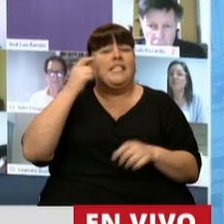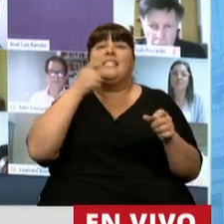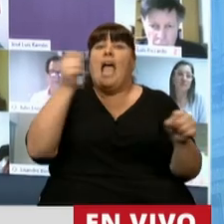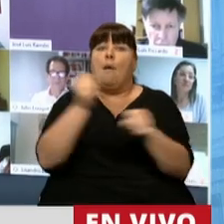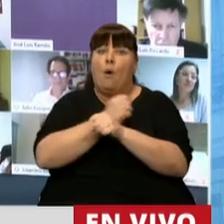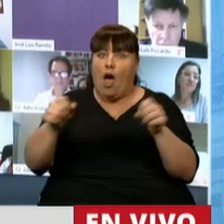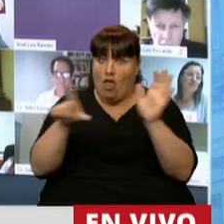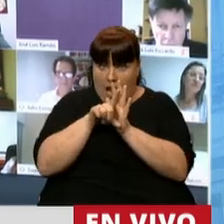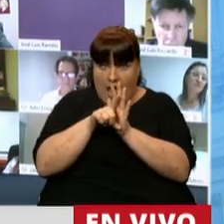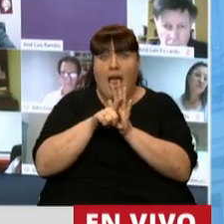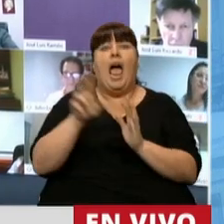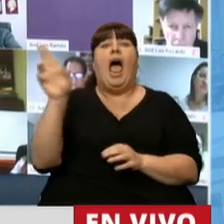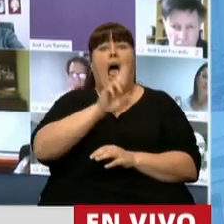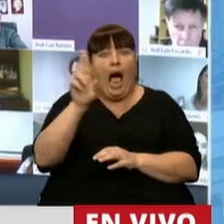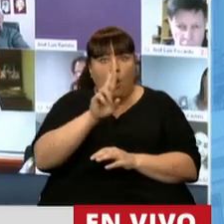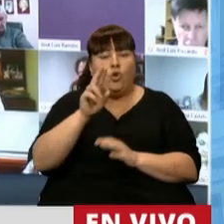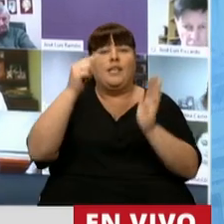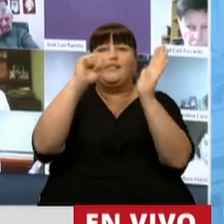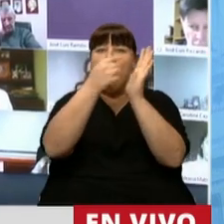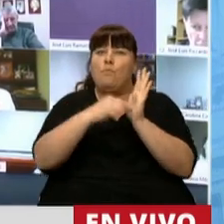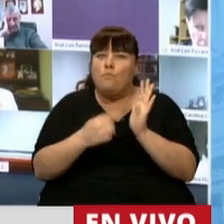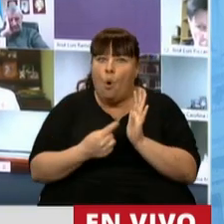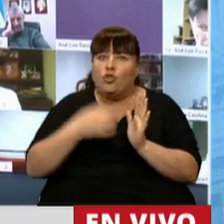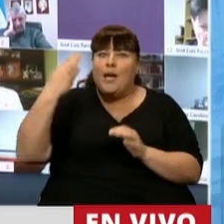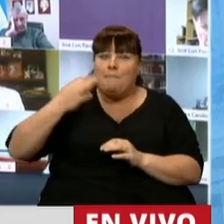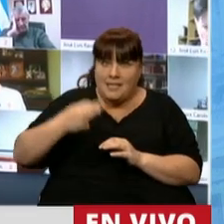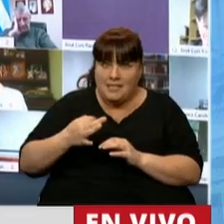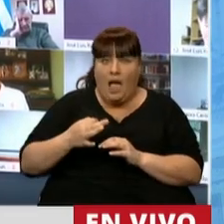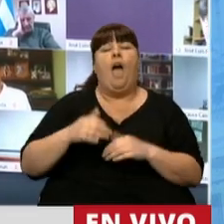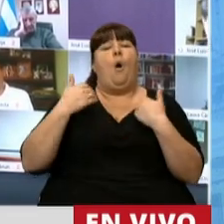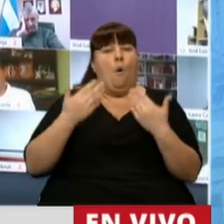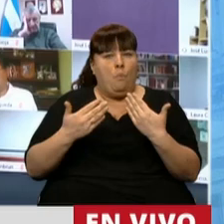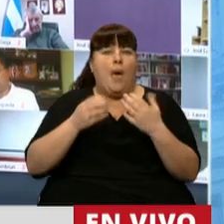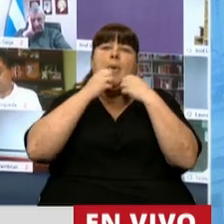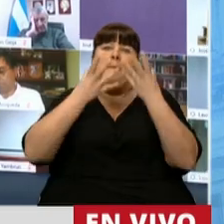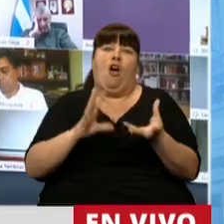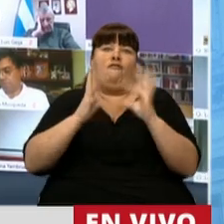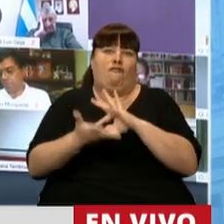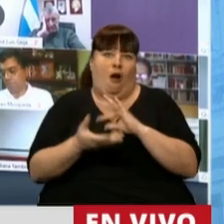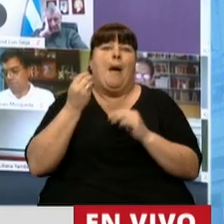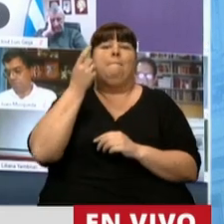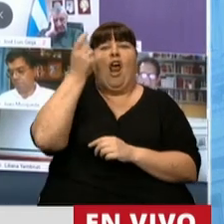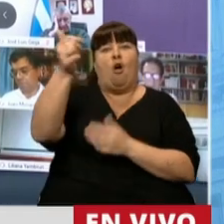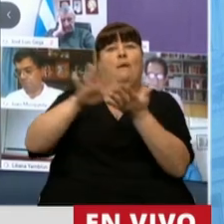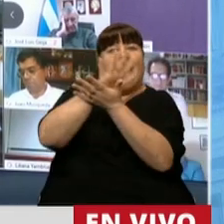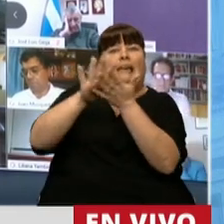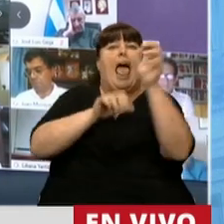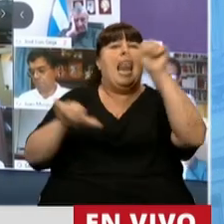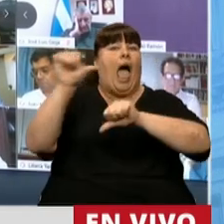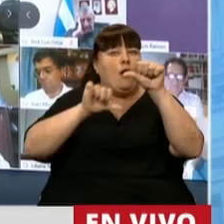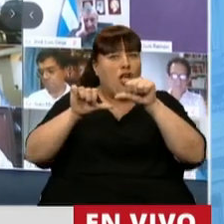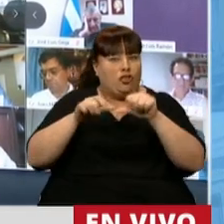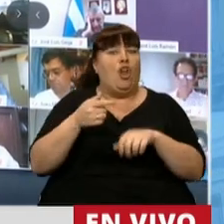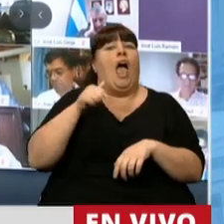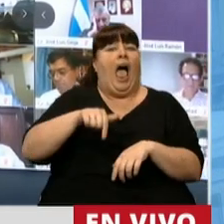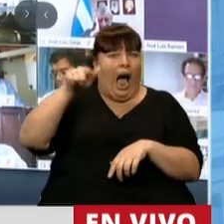sanción de esta ley y autorizando las cláusulas especiales, estaremos en mejores condiciones para negociar con los laboratorios